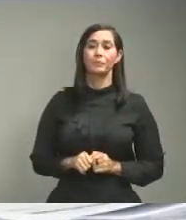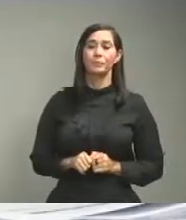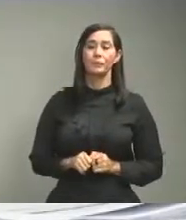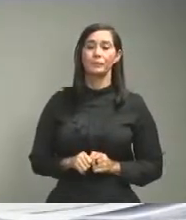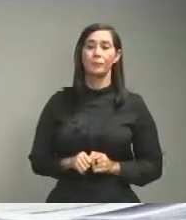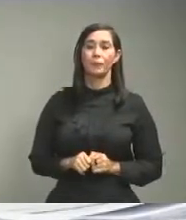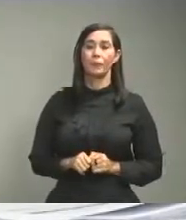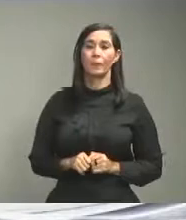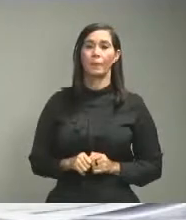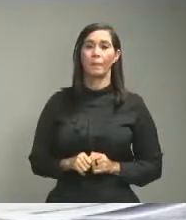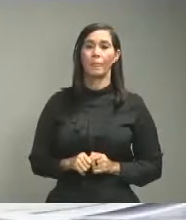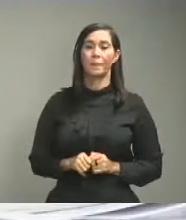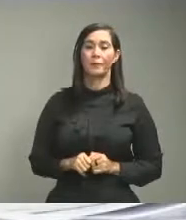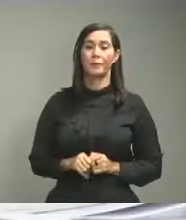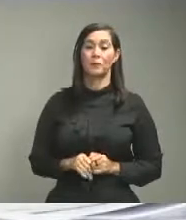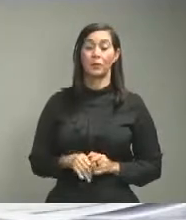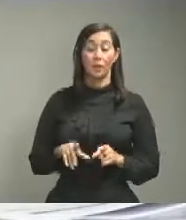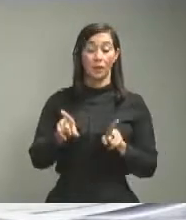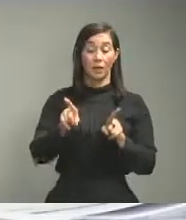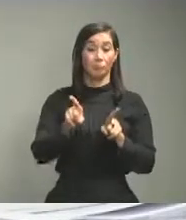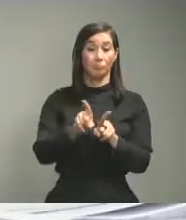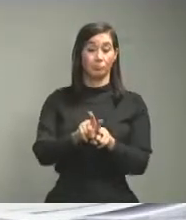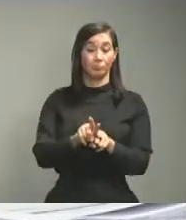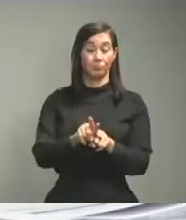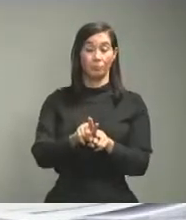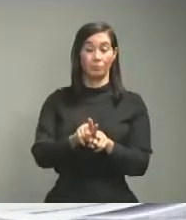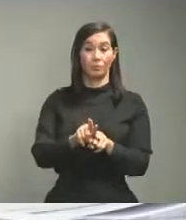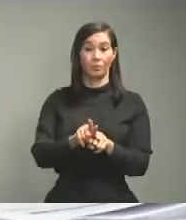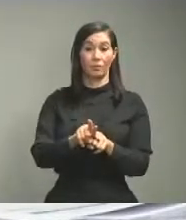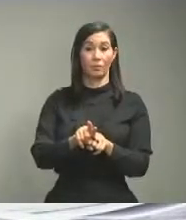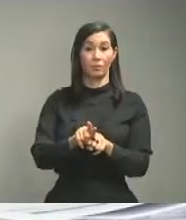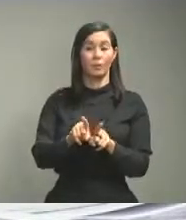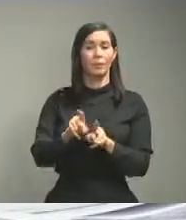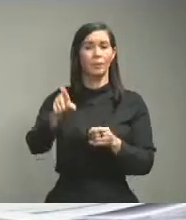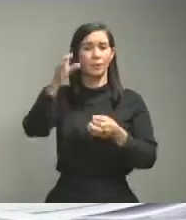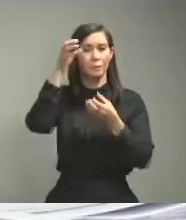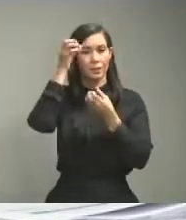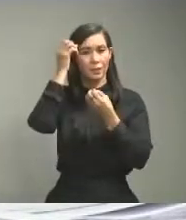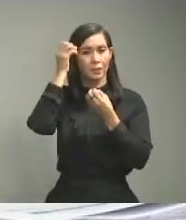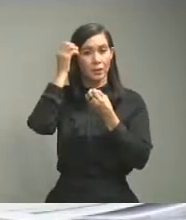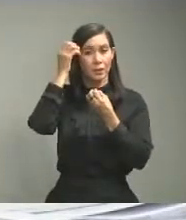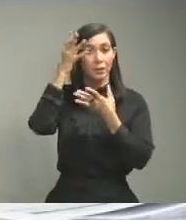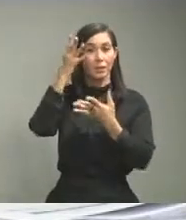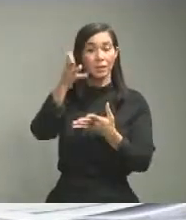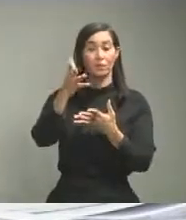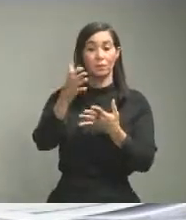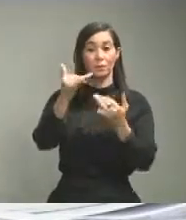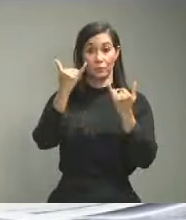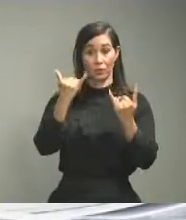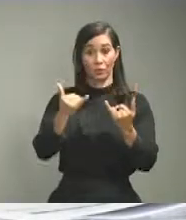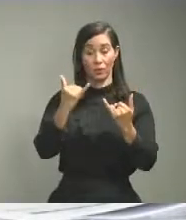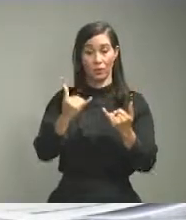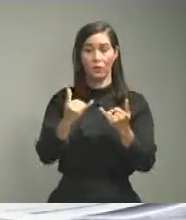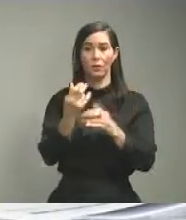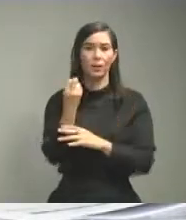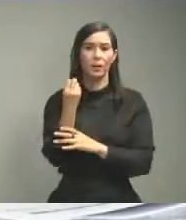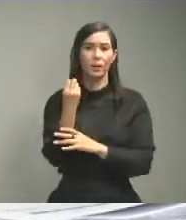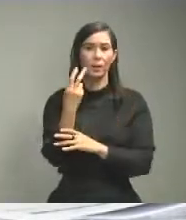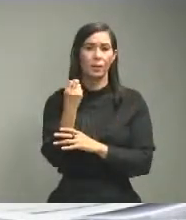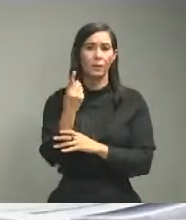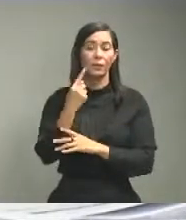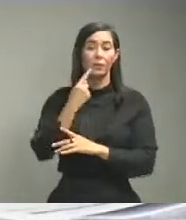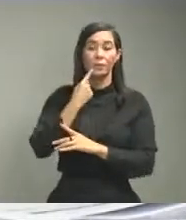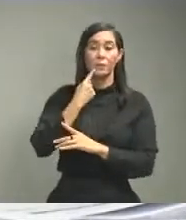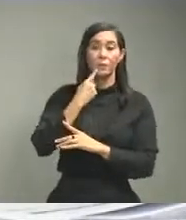Igualmente, informamos que al mediodía de hoy estamos emitiendo